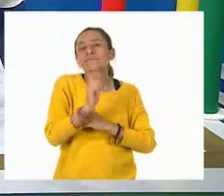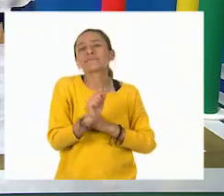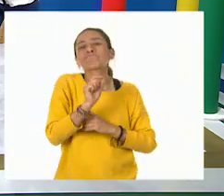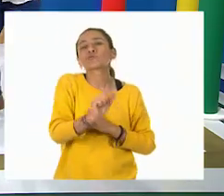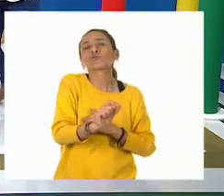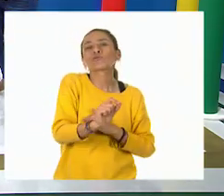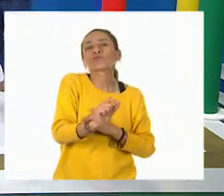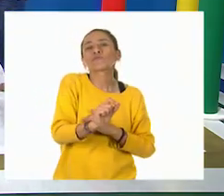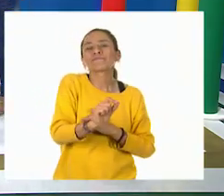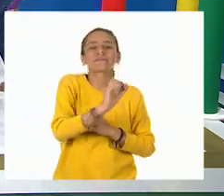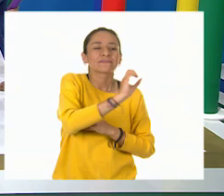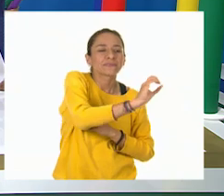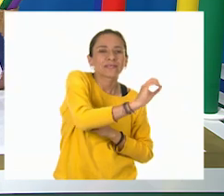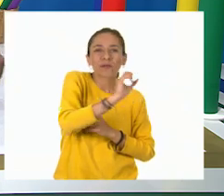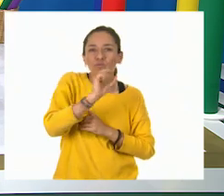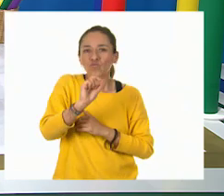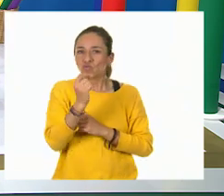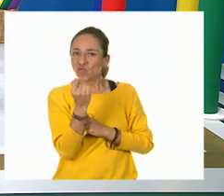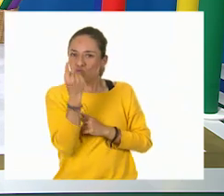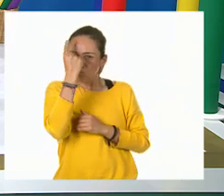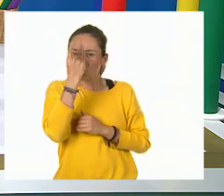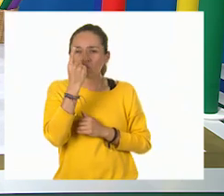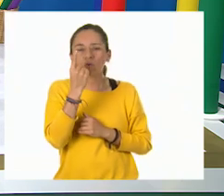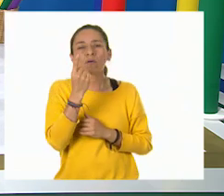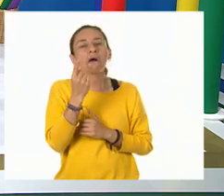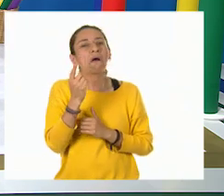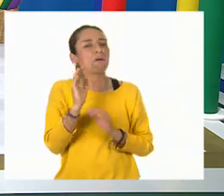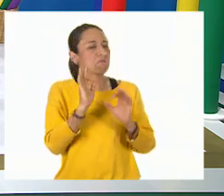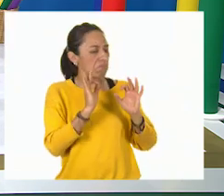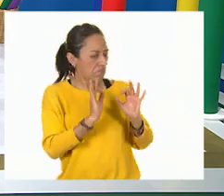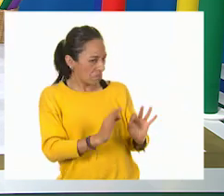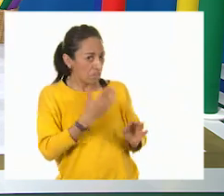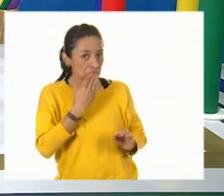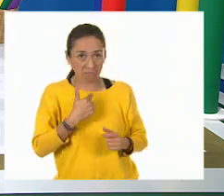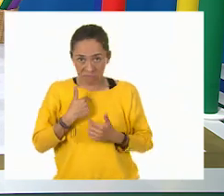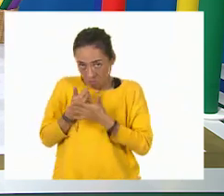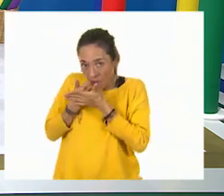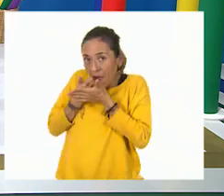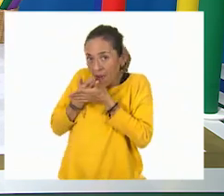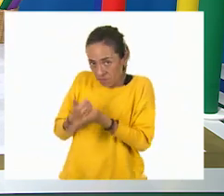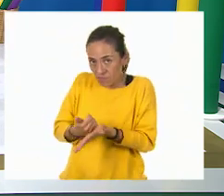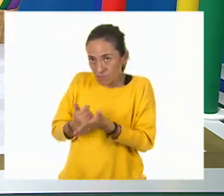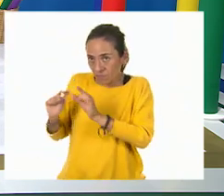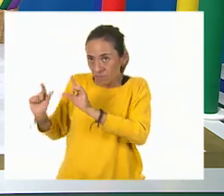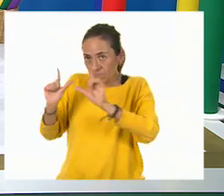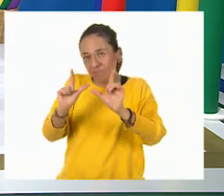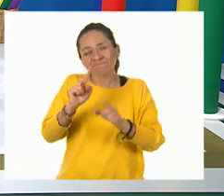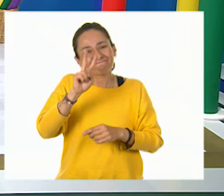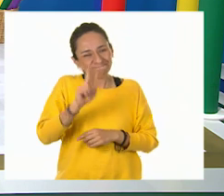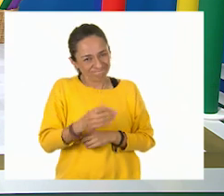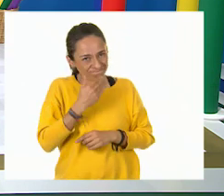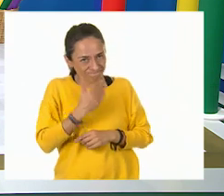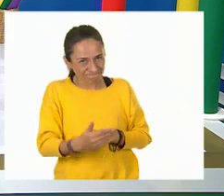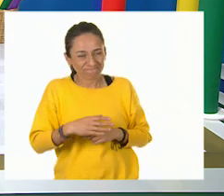respuesta. Les ayudo a ponerla. Por favor, Jenny, por favor. En el decilitro. Decilitro. Muy bien.